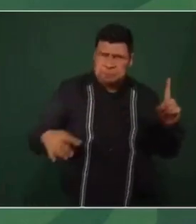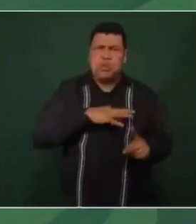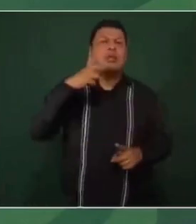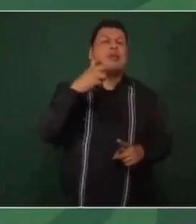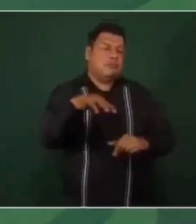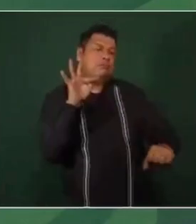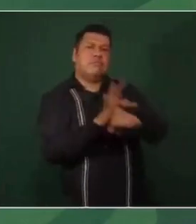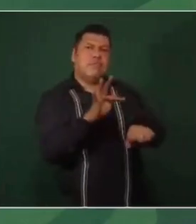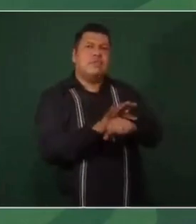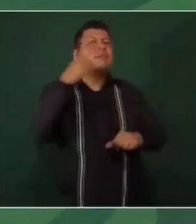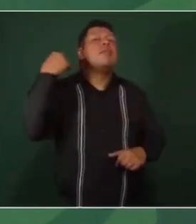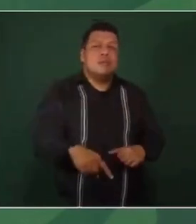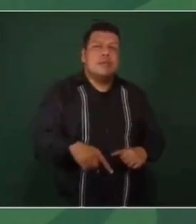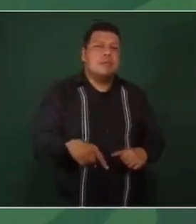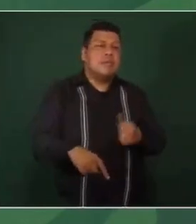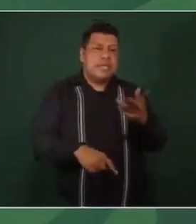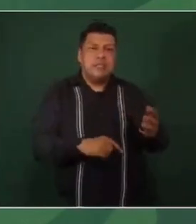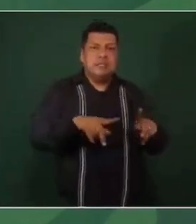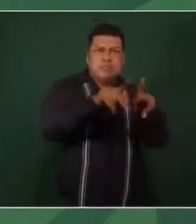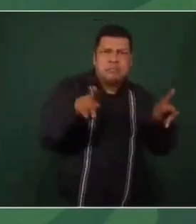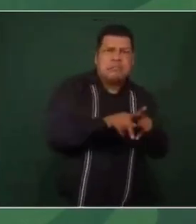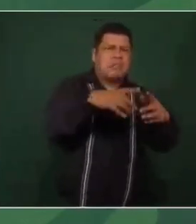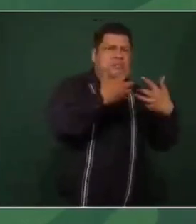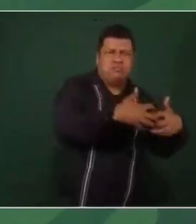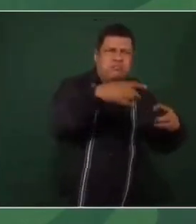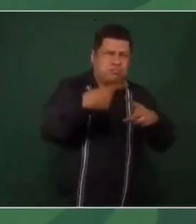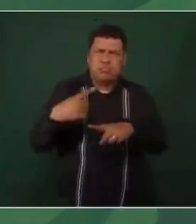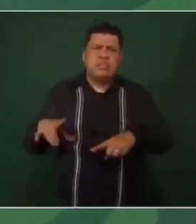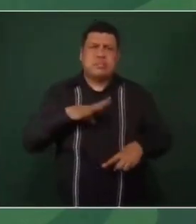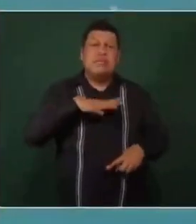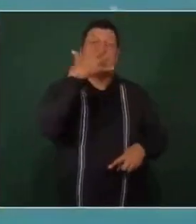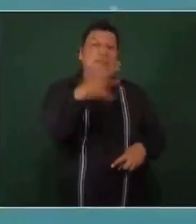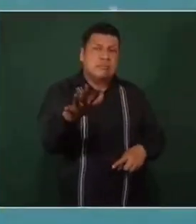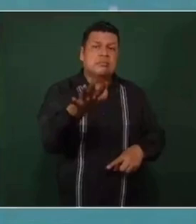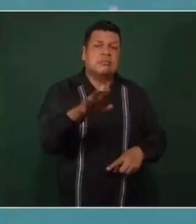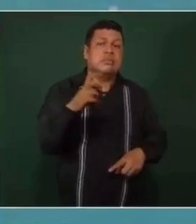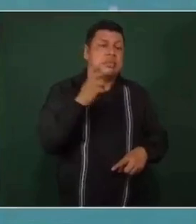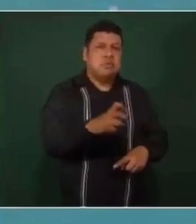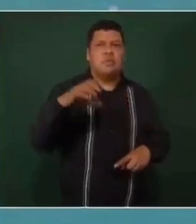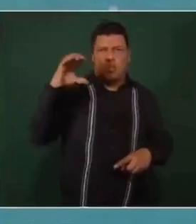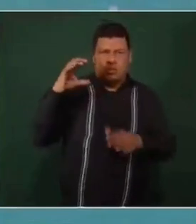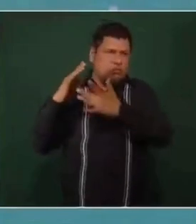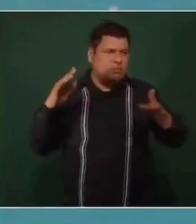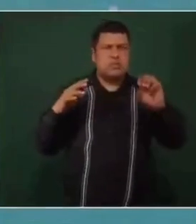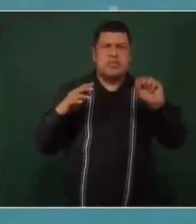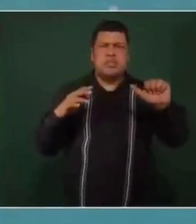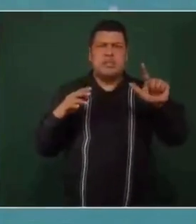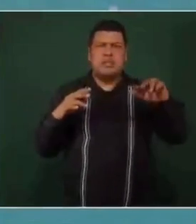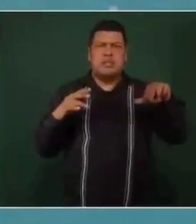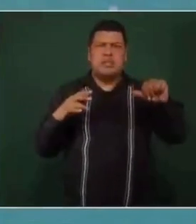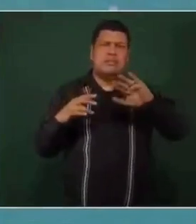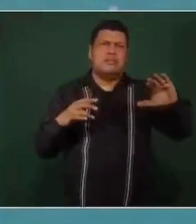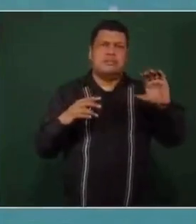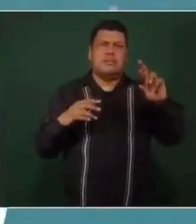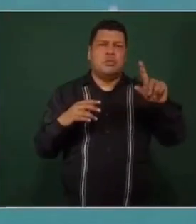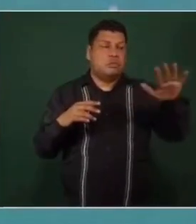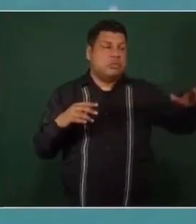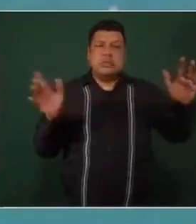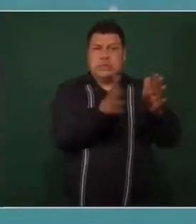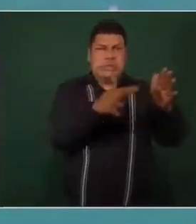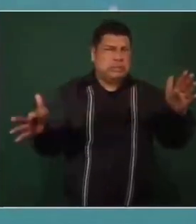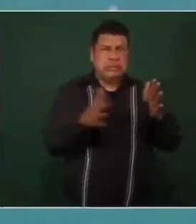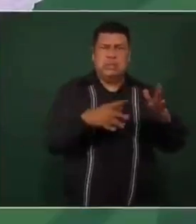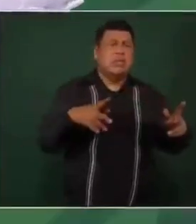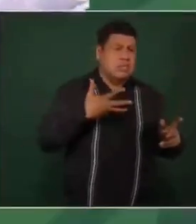a dar facilidades para que en estos parques industriales, repito, 10, desde Coatzacoalcos a Salina Cruz, en todas estas